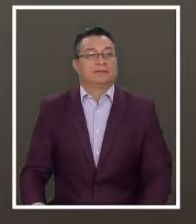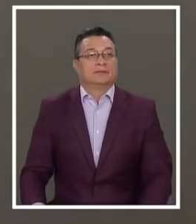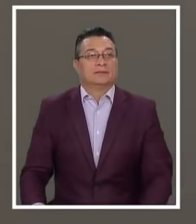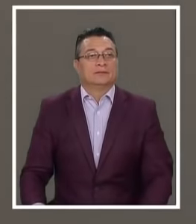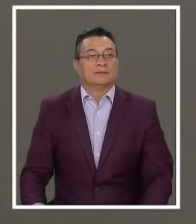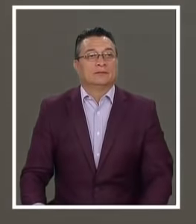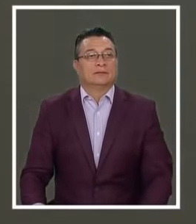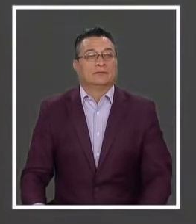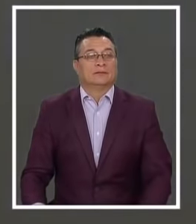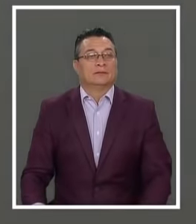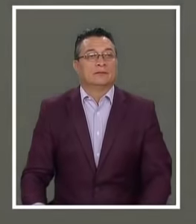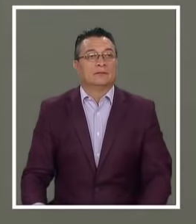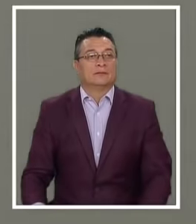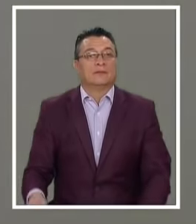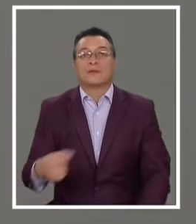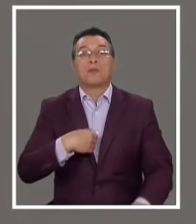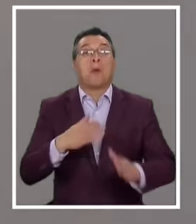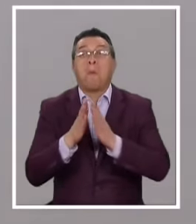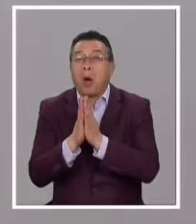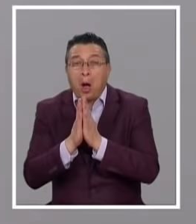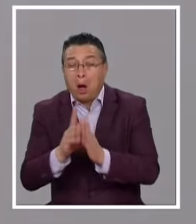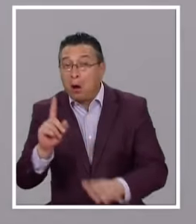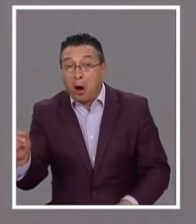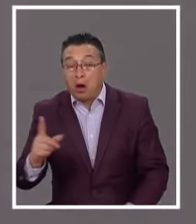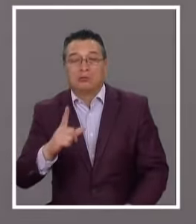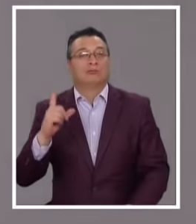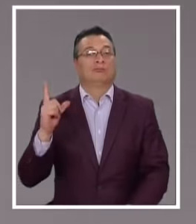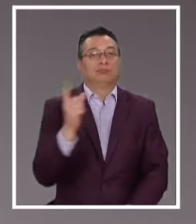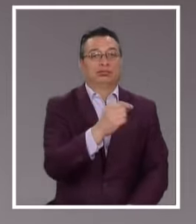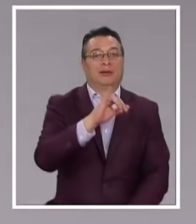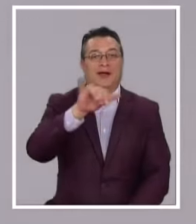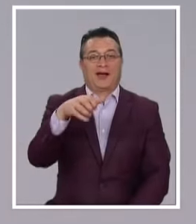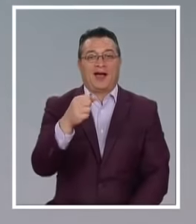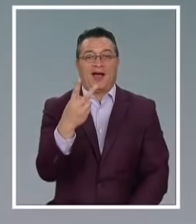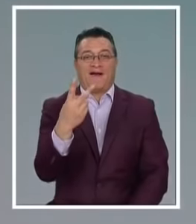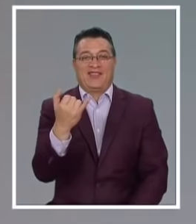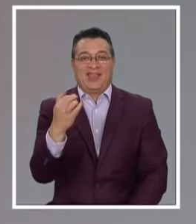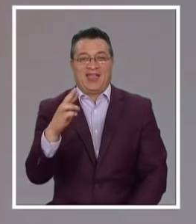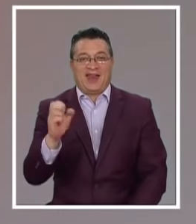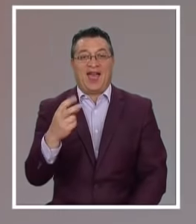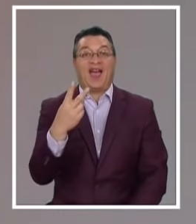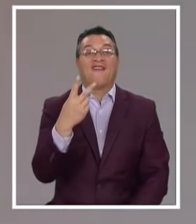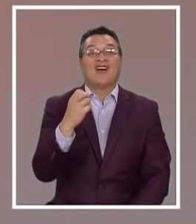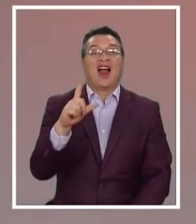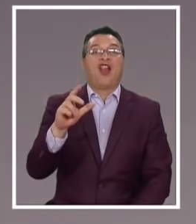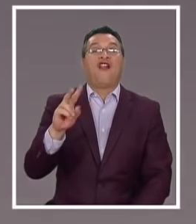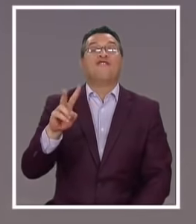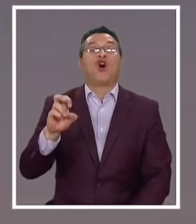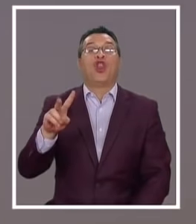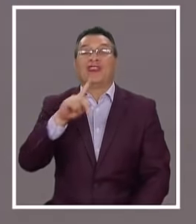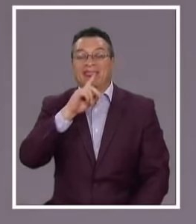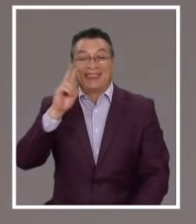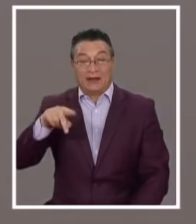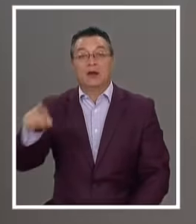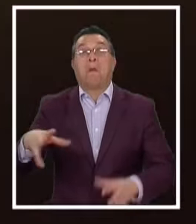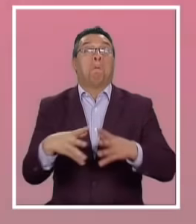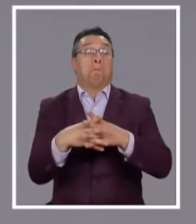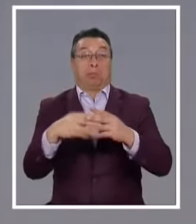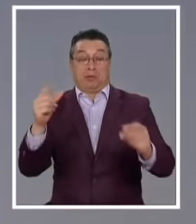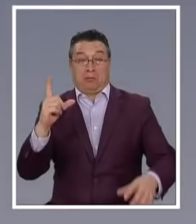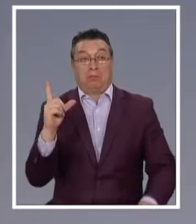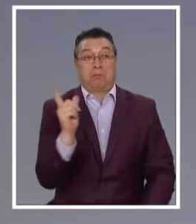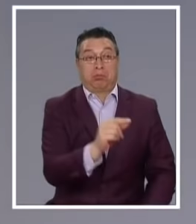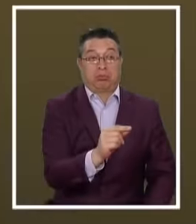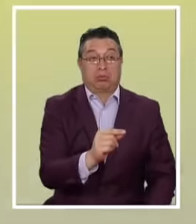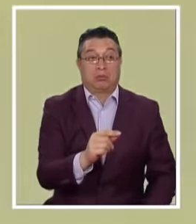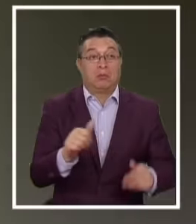Ante el nulo efecto De sus súplicas Javier Aval Bontín Sin medir riesgos Ni pensar en consecuencias Se dio a la fuga